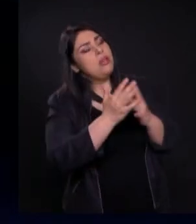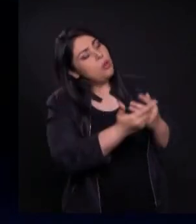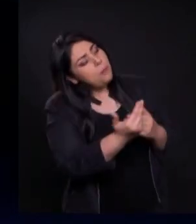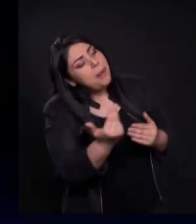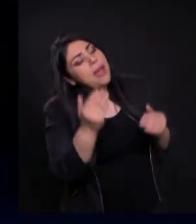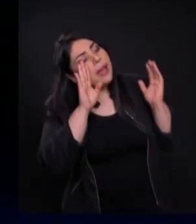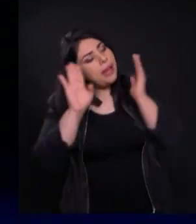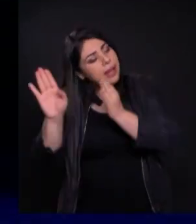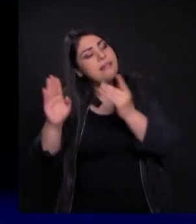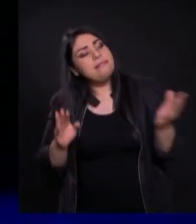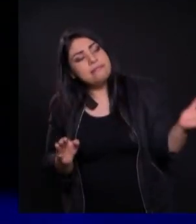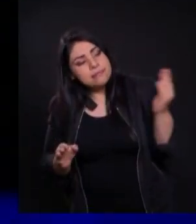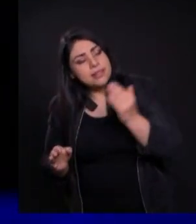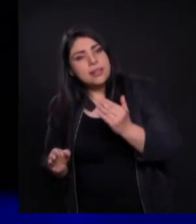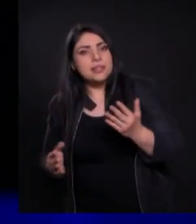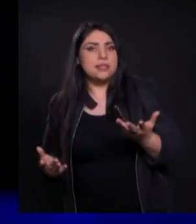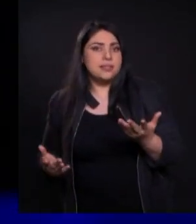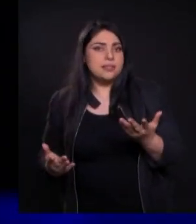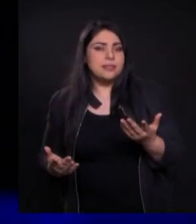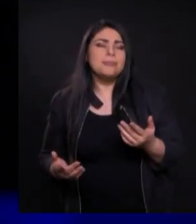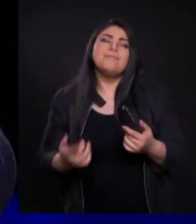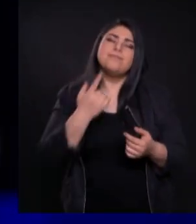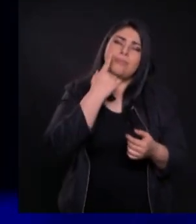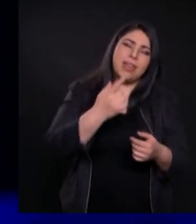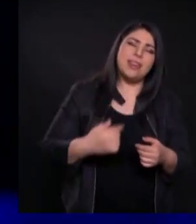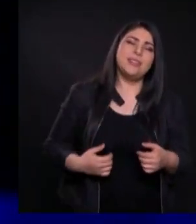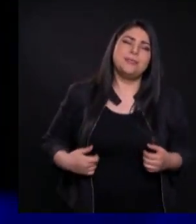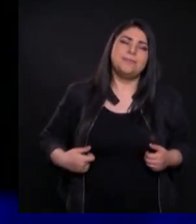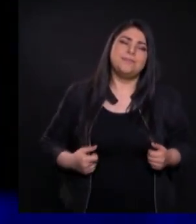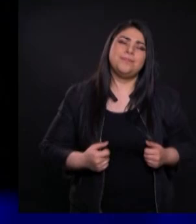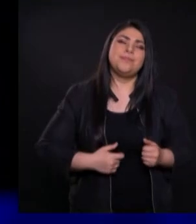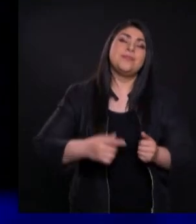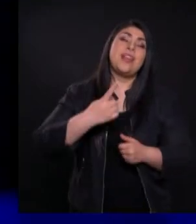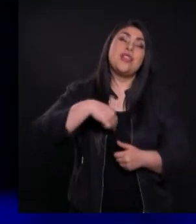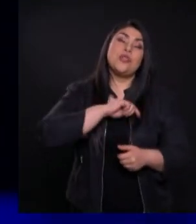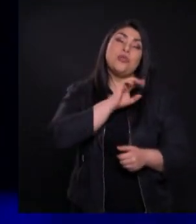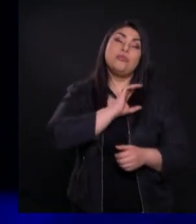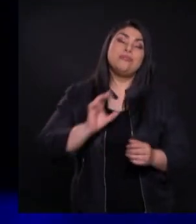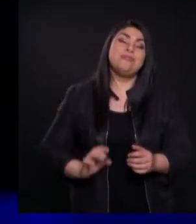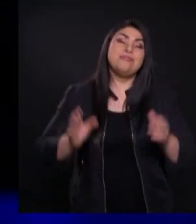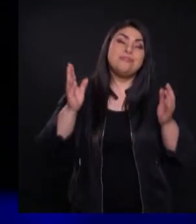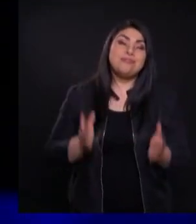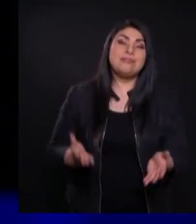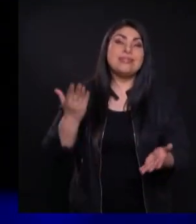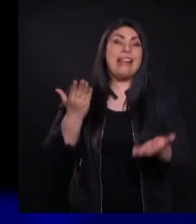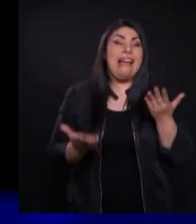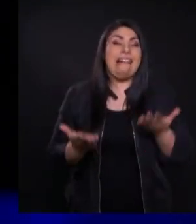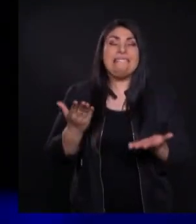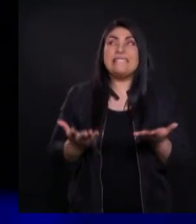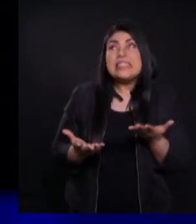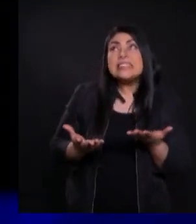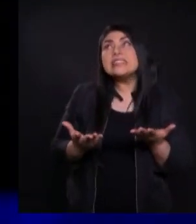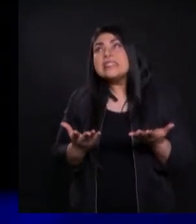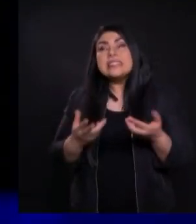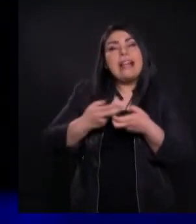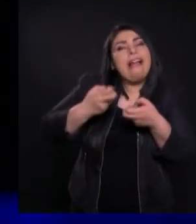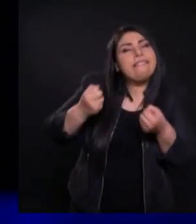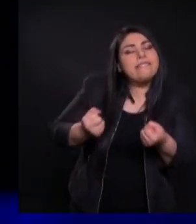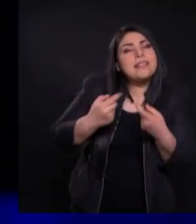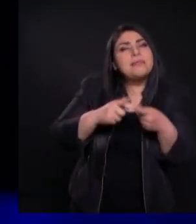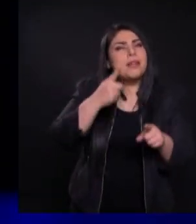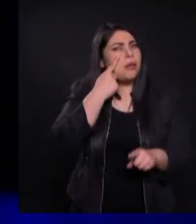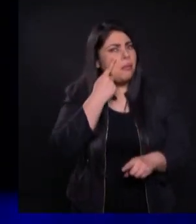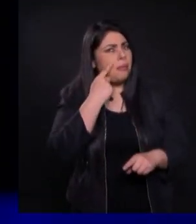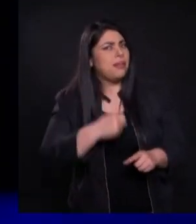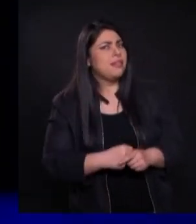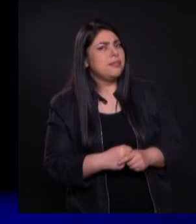hagamos ¿Por qué le comento esto? Porque a nosotros como cristianos muchas veces nos cuesta esto Pero me llama la atención lo siguiente